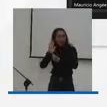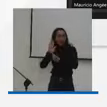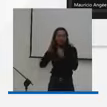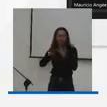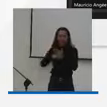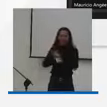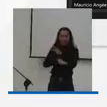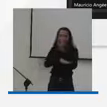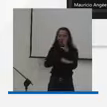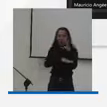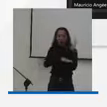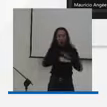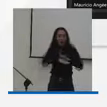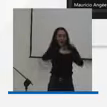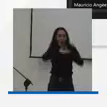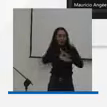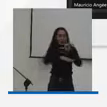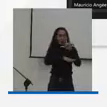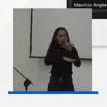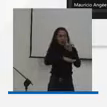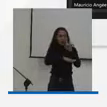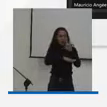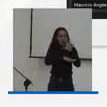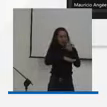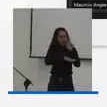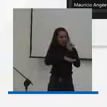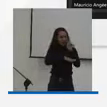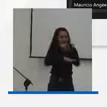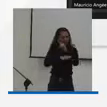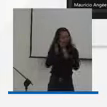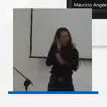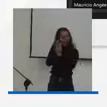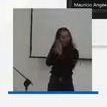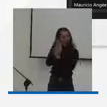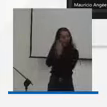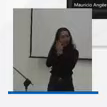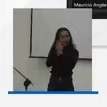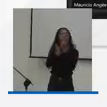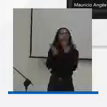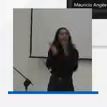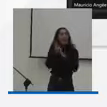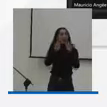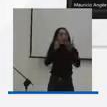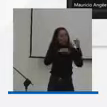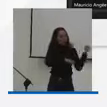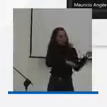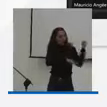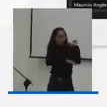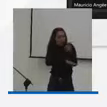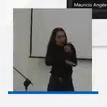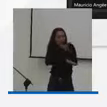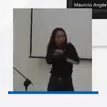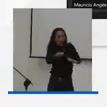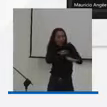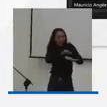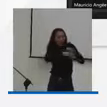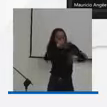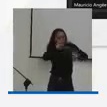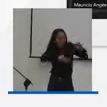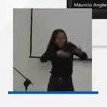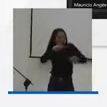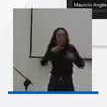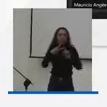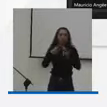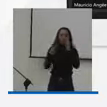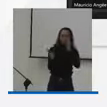el doctor Ernesto Lucena en los trámites o en los procesos de personería jurídica y reconocimiento deportivo de todos los